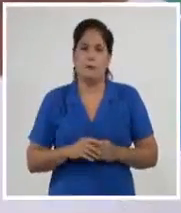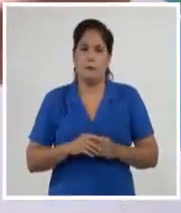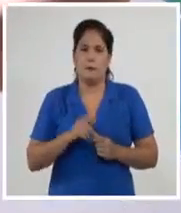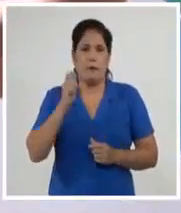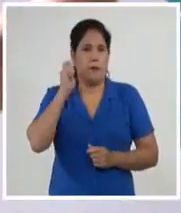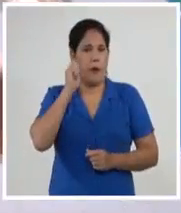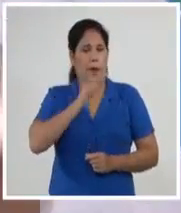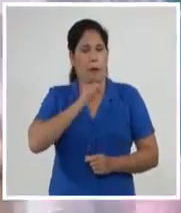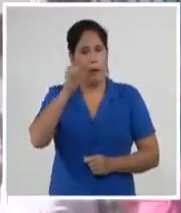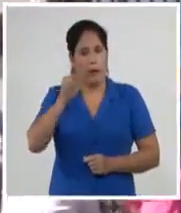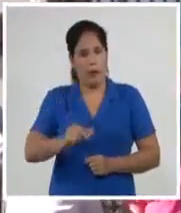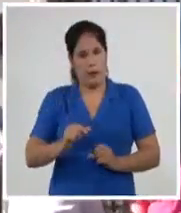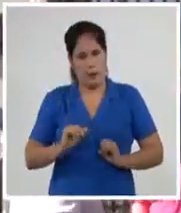Informativo de la Televisión Cubana.